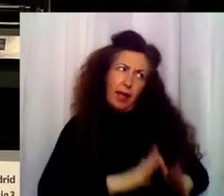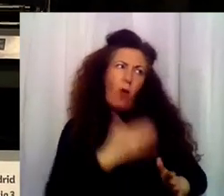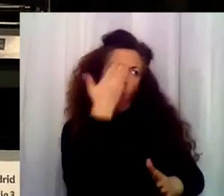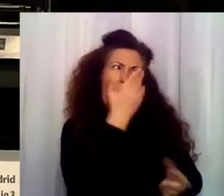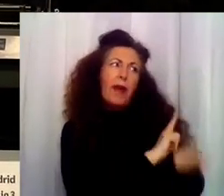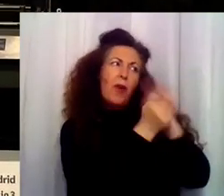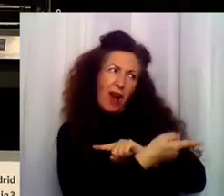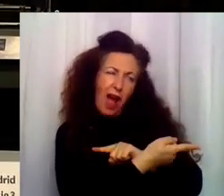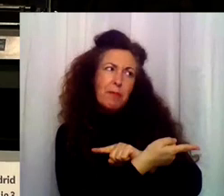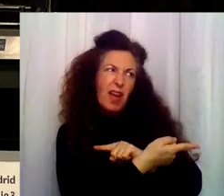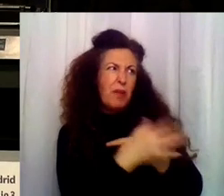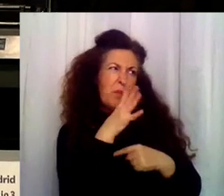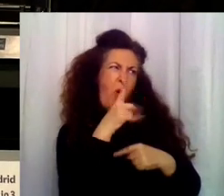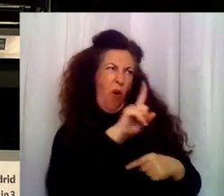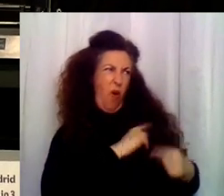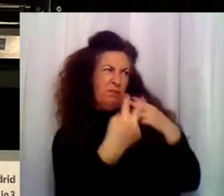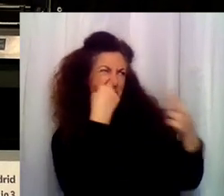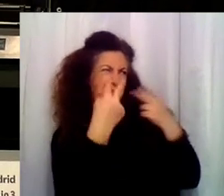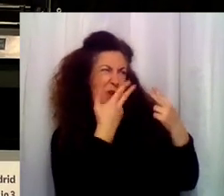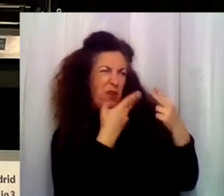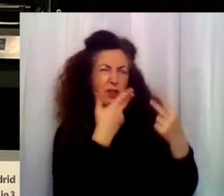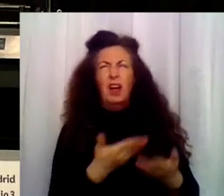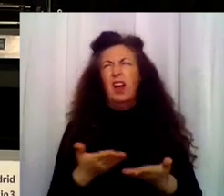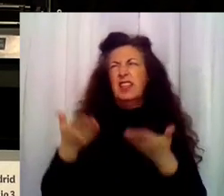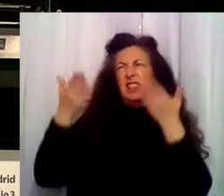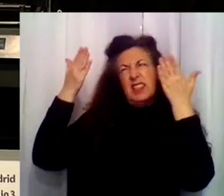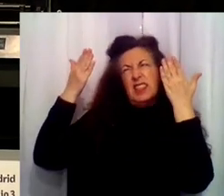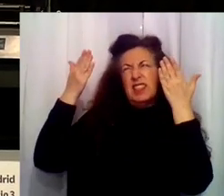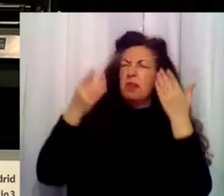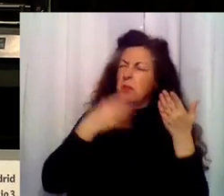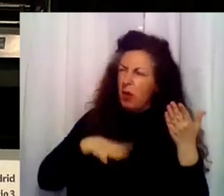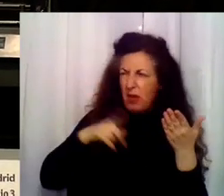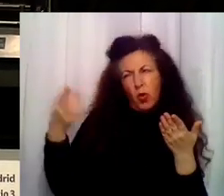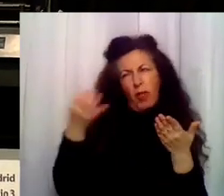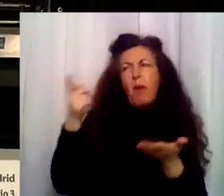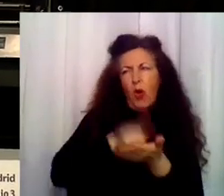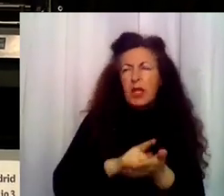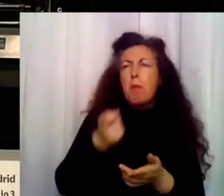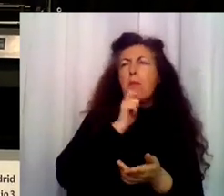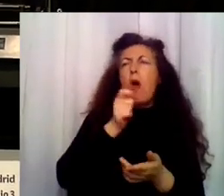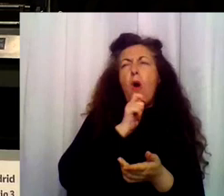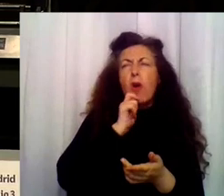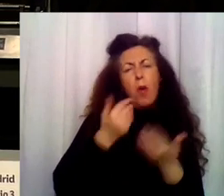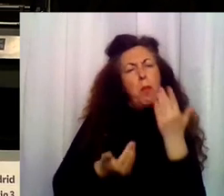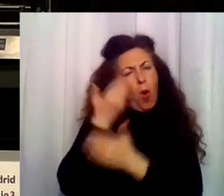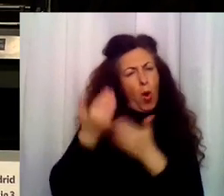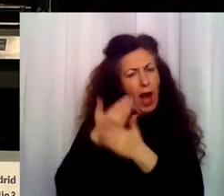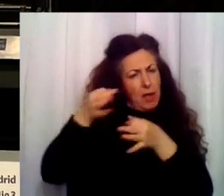rechazo. Qué negativa eres, chata. Vas a tener que fumarte otro porro por las mañanas, ¿eh? Espera.